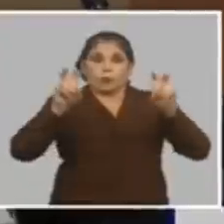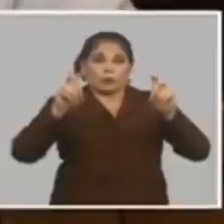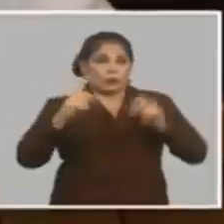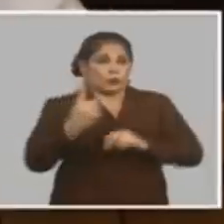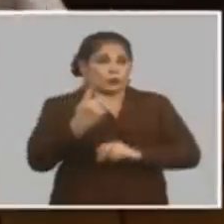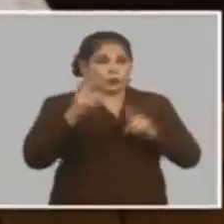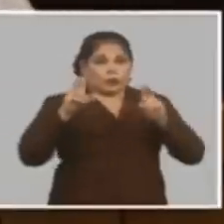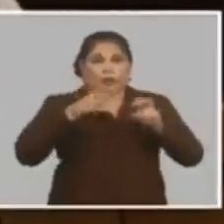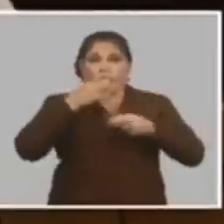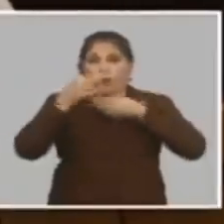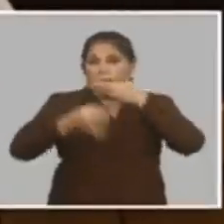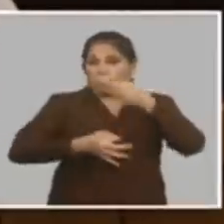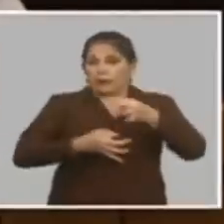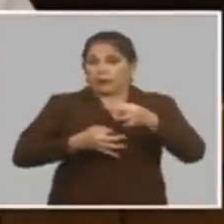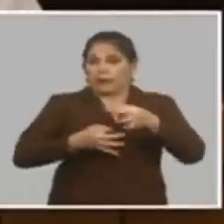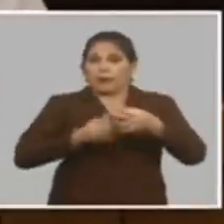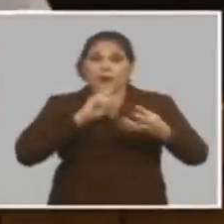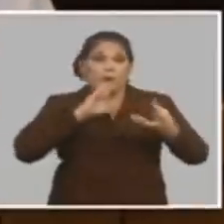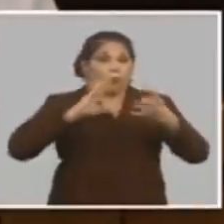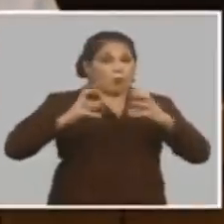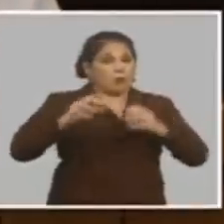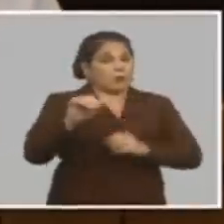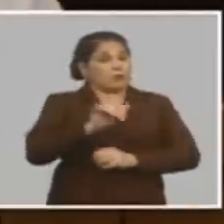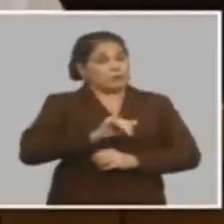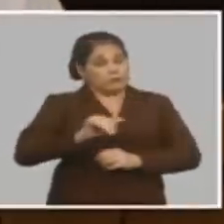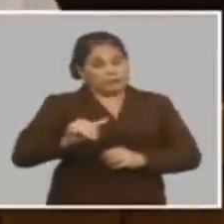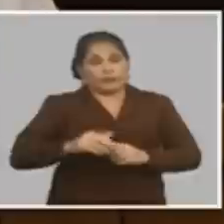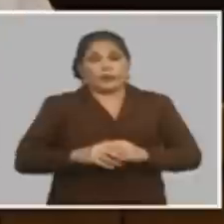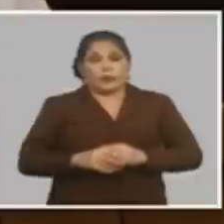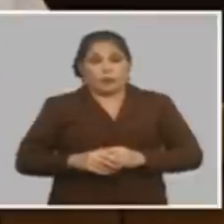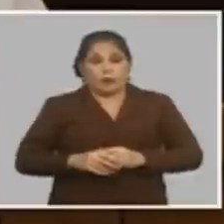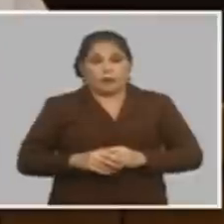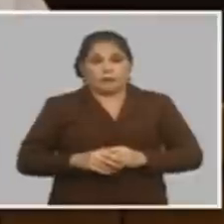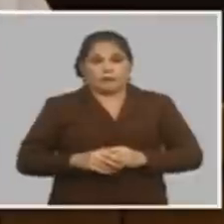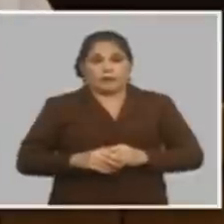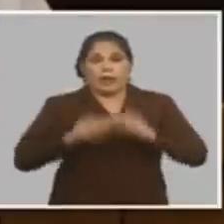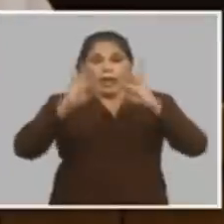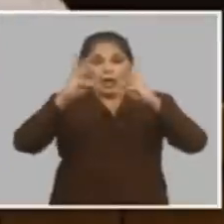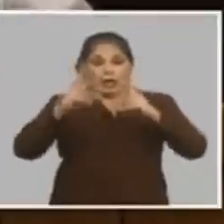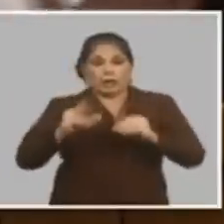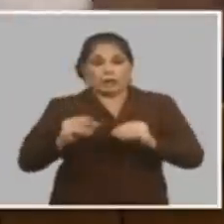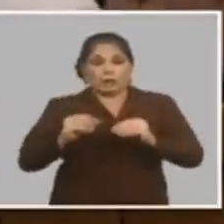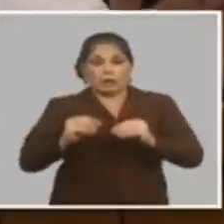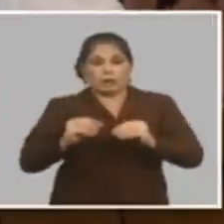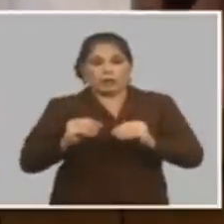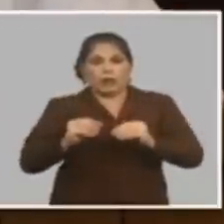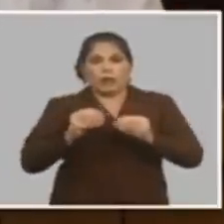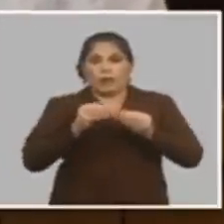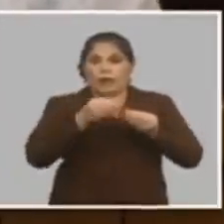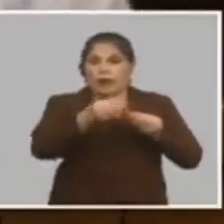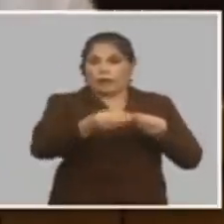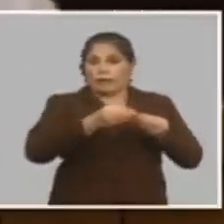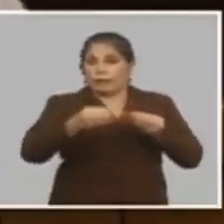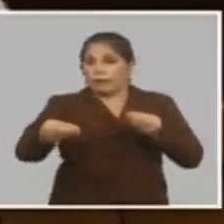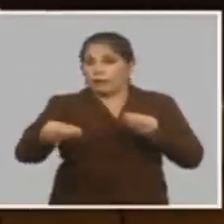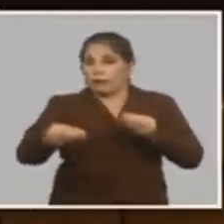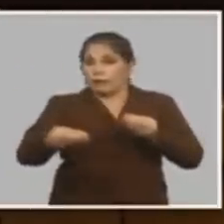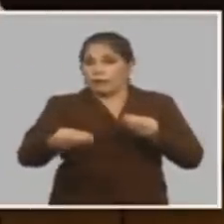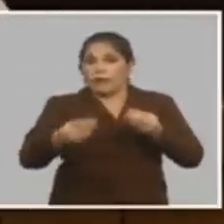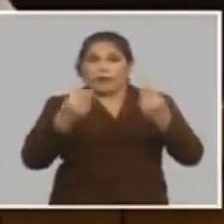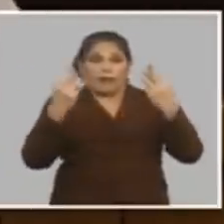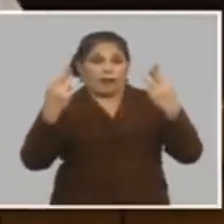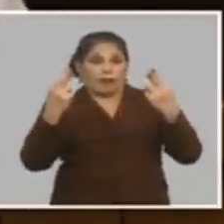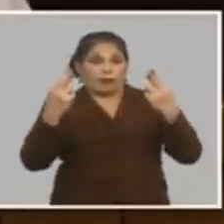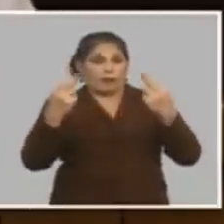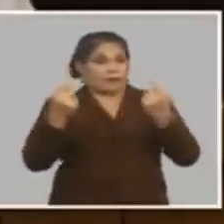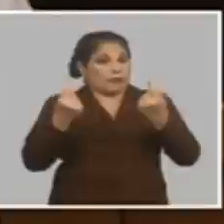y no menos complejo también y es que el resultado vamos a hacer una distribución diferente de la riqueza en la